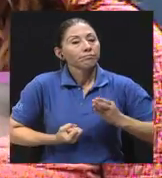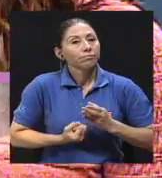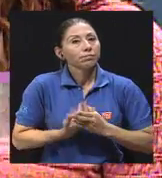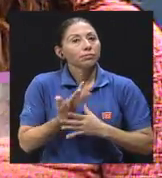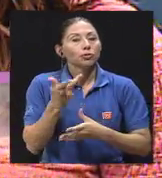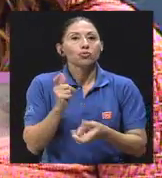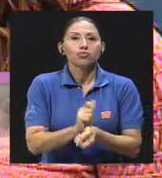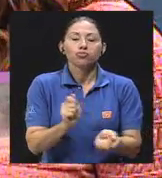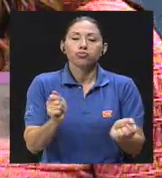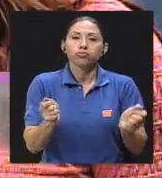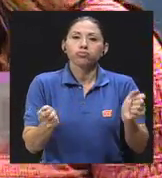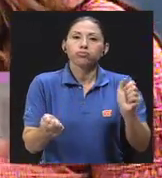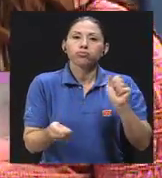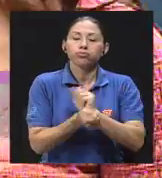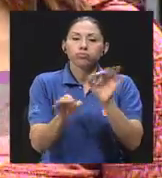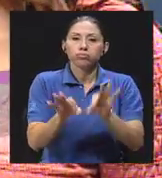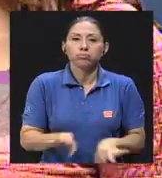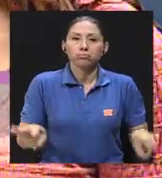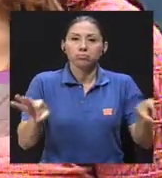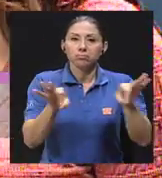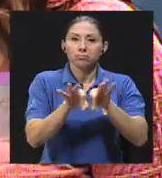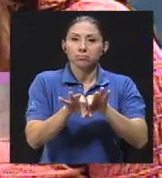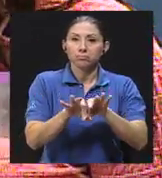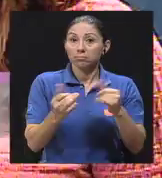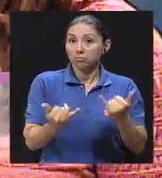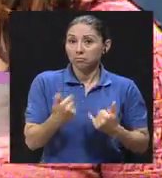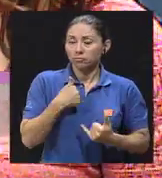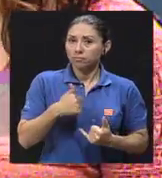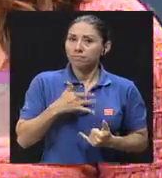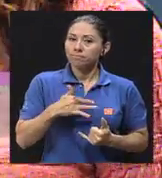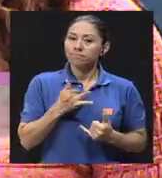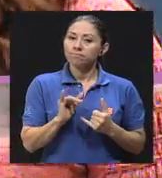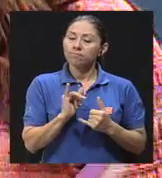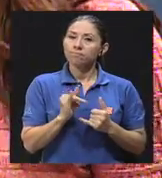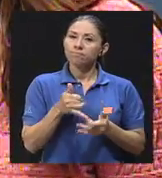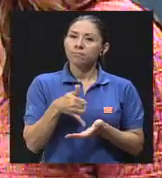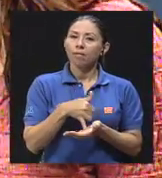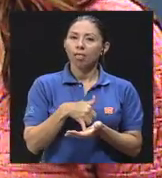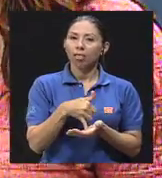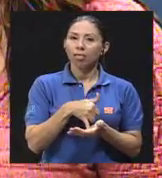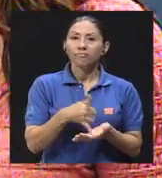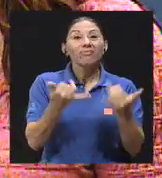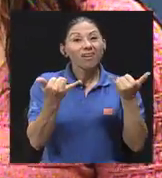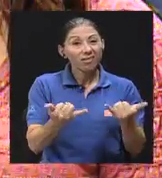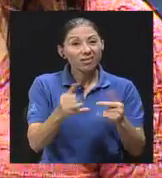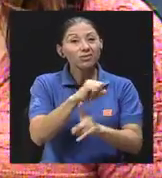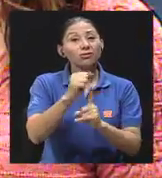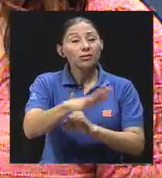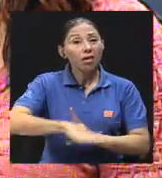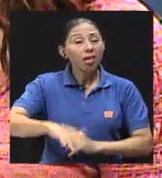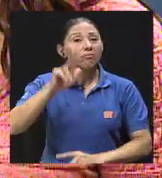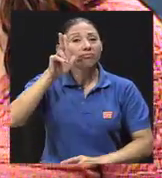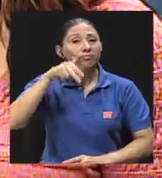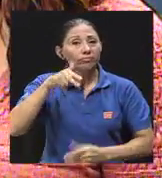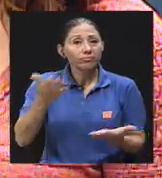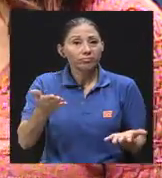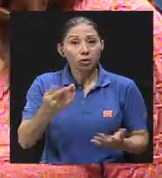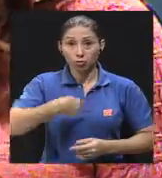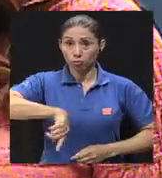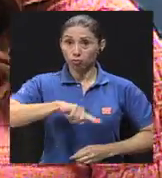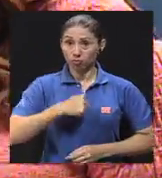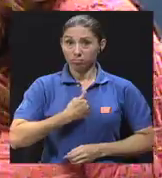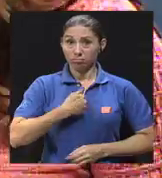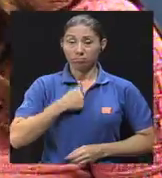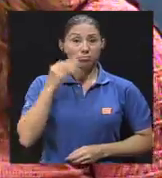importante, ¿verdad? Exactamente. hecho de exponerme, de sentirme vulnerable, porque todavía hay mucho machismo en nuestra sociedad. Y muchas veces nosotras mismas las mujeres